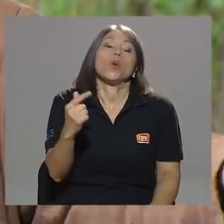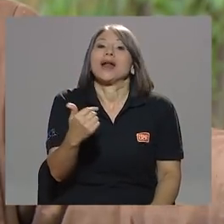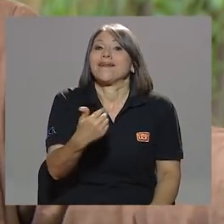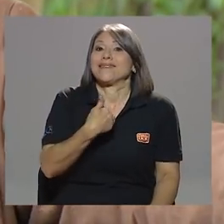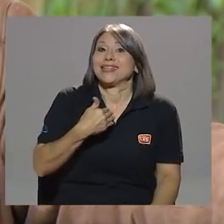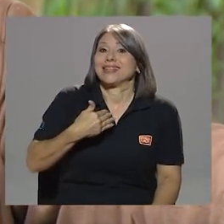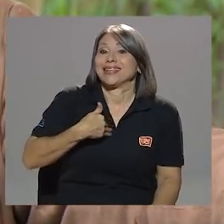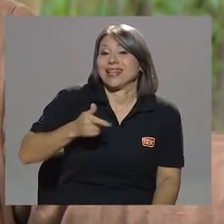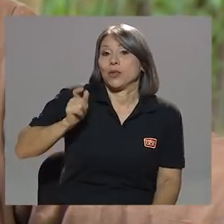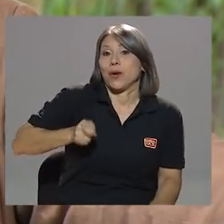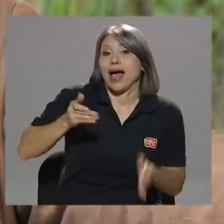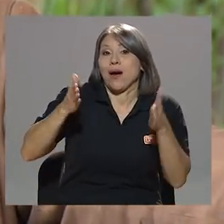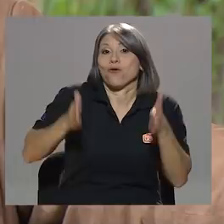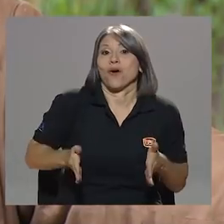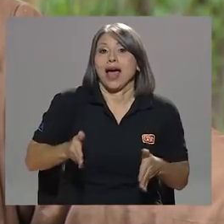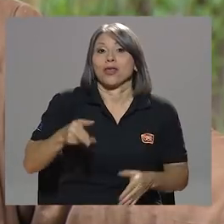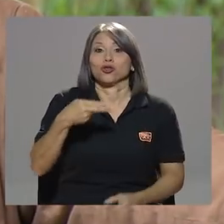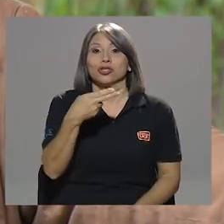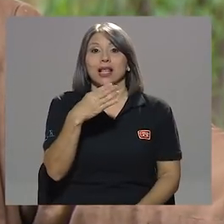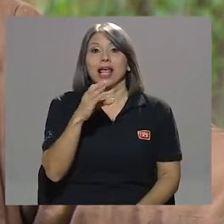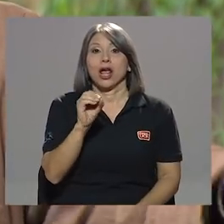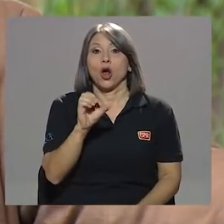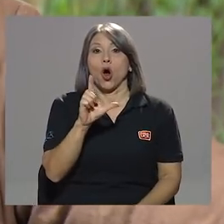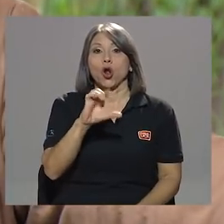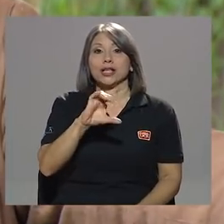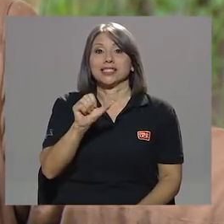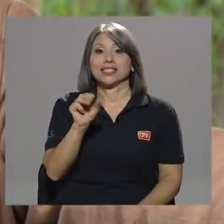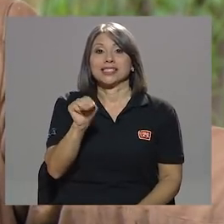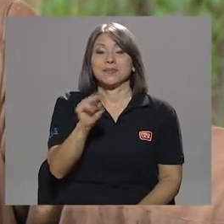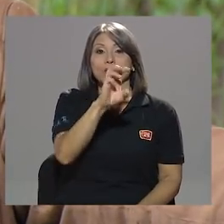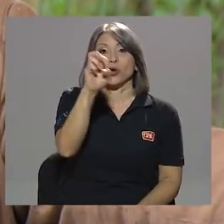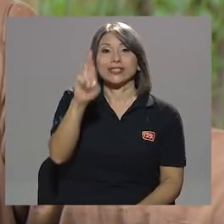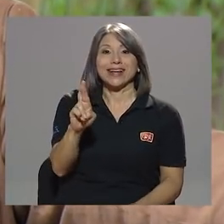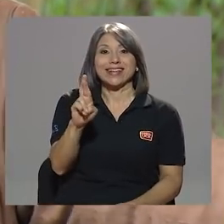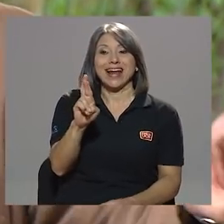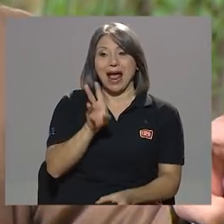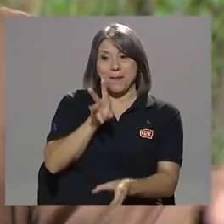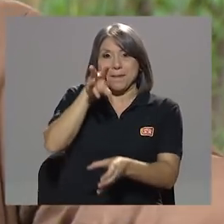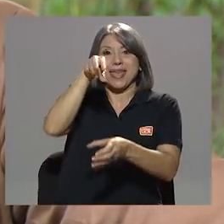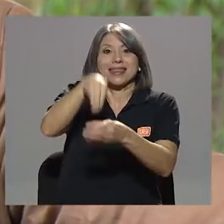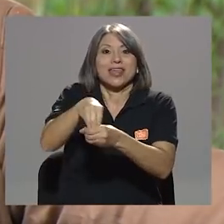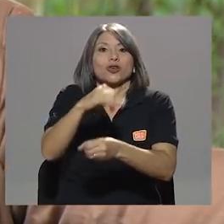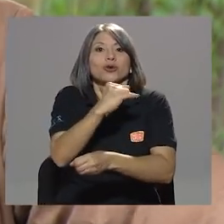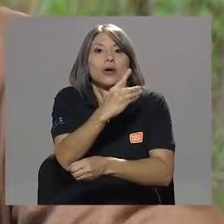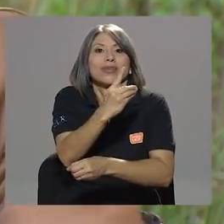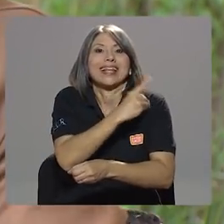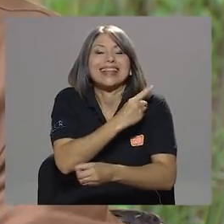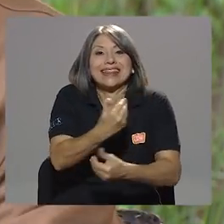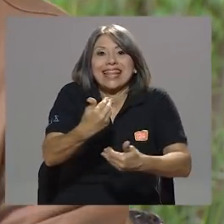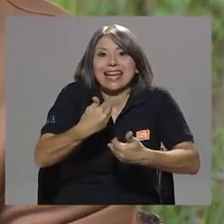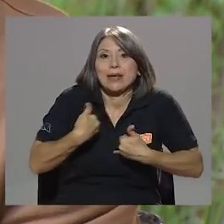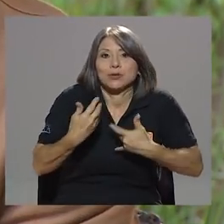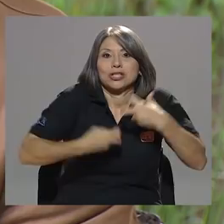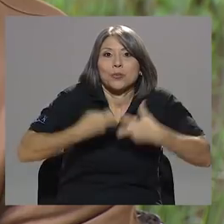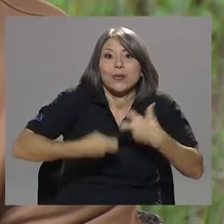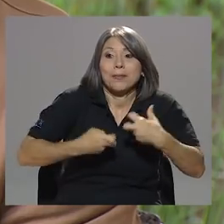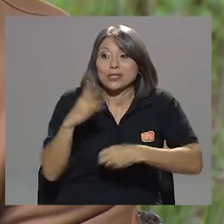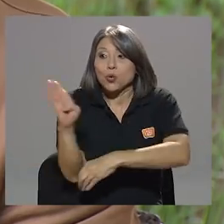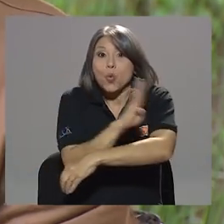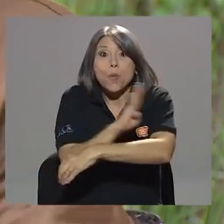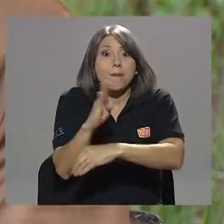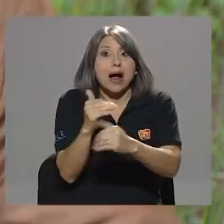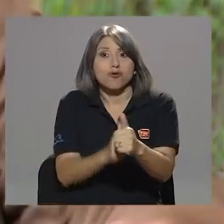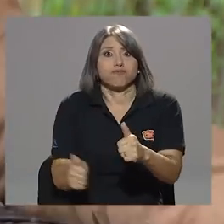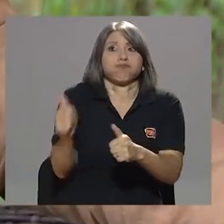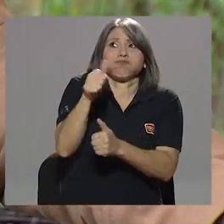los abogados de Holcín, Costa Rica, metidos en una junta directiva, tenemos estos problemas, tenemos un banco de primer orden